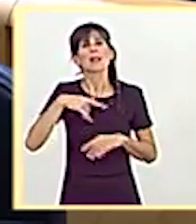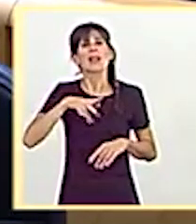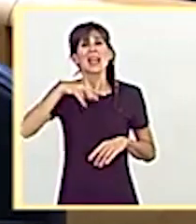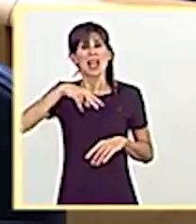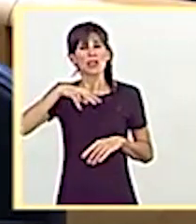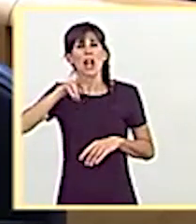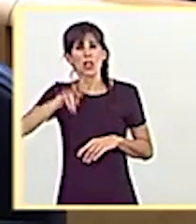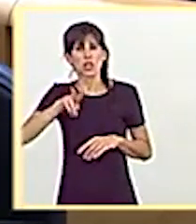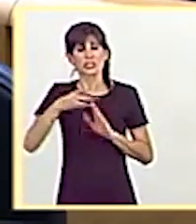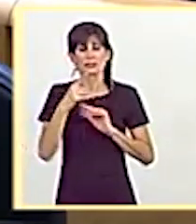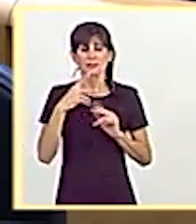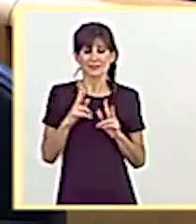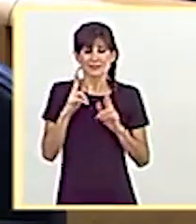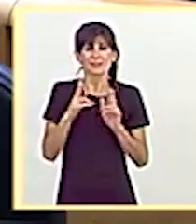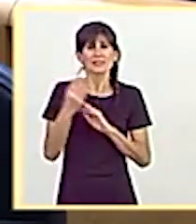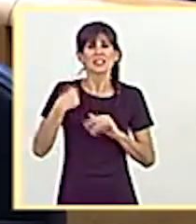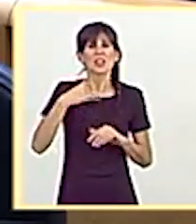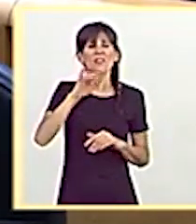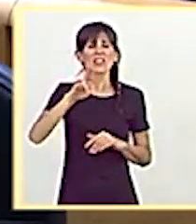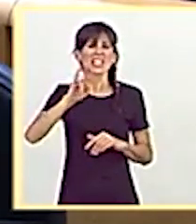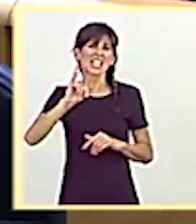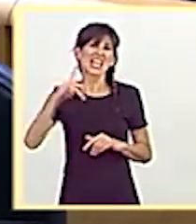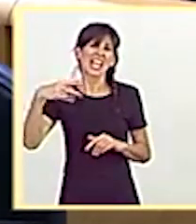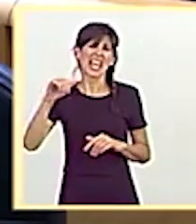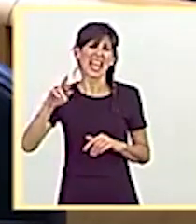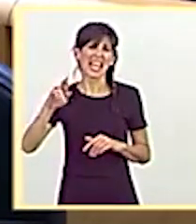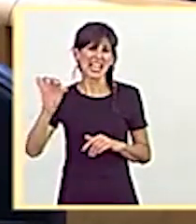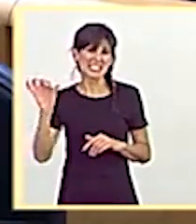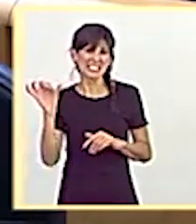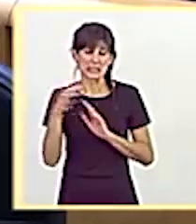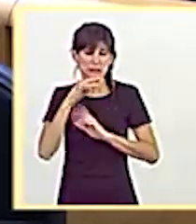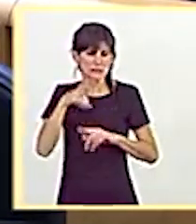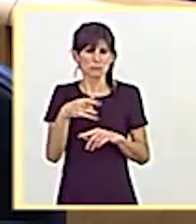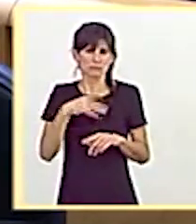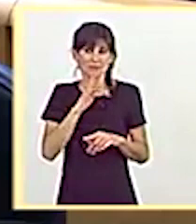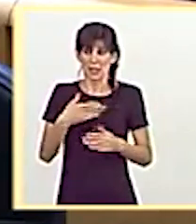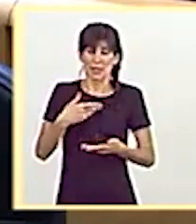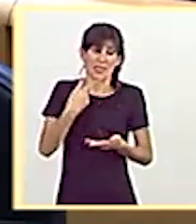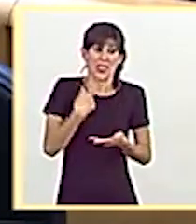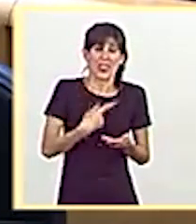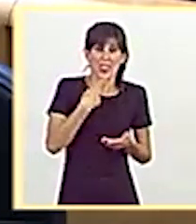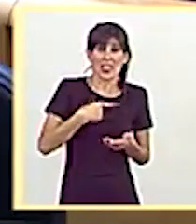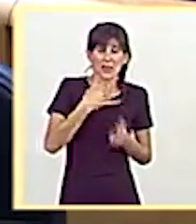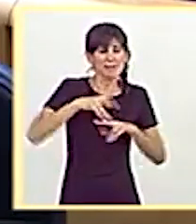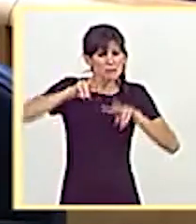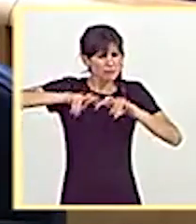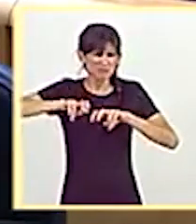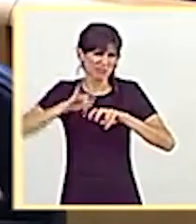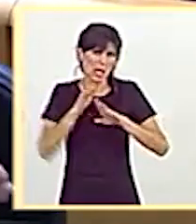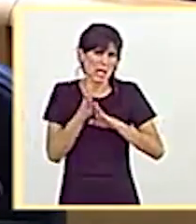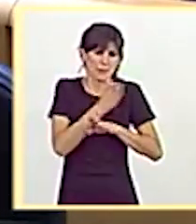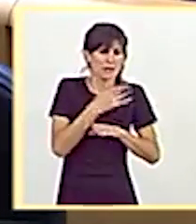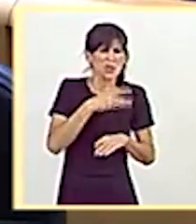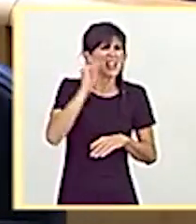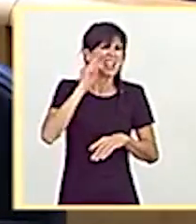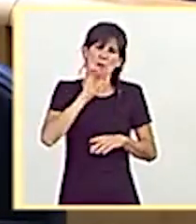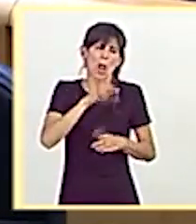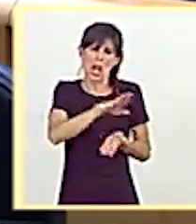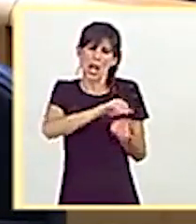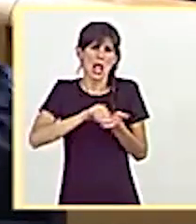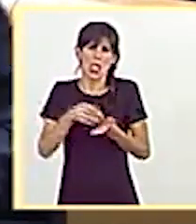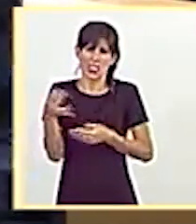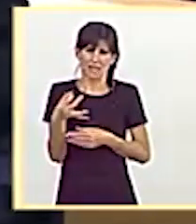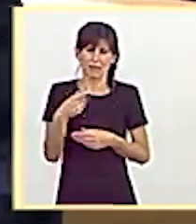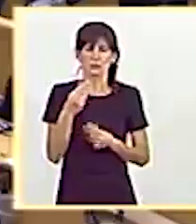en el tramo correspondiente a la valente de Figueres. Estas son aportaciones con independencia de lo que nos llegue al estudio, pero creemos que estas van a ser necesarias en cualquier caso.